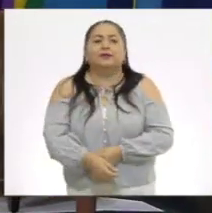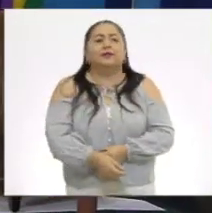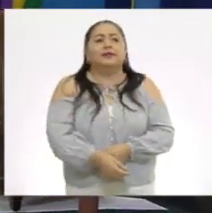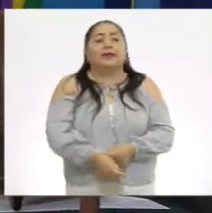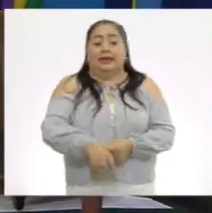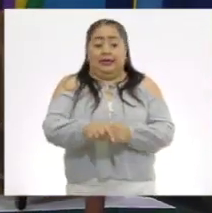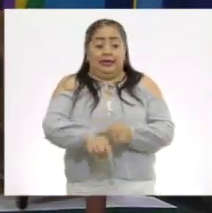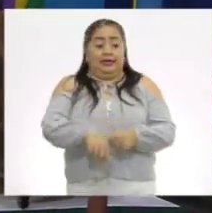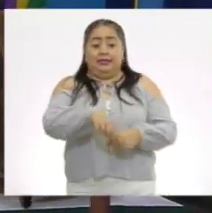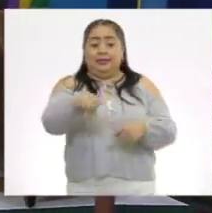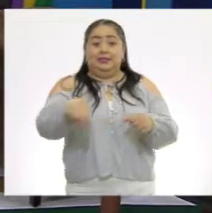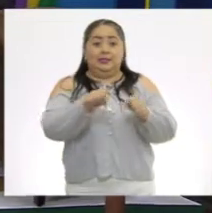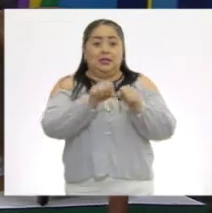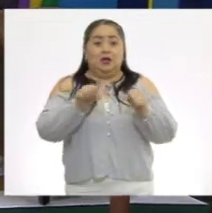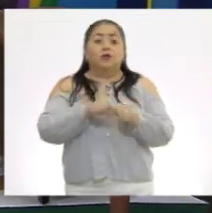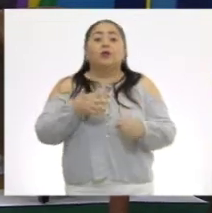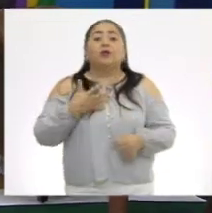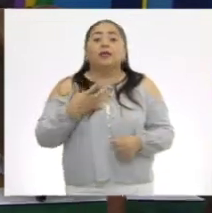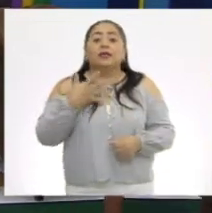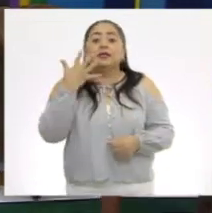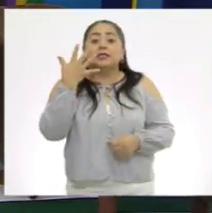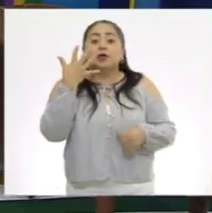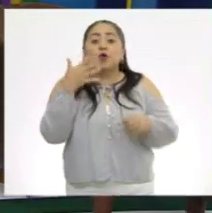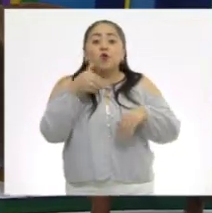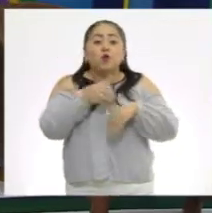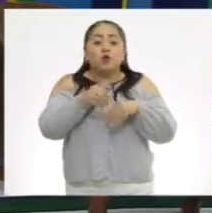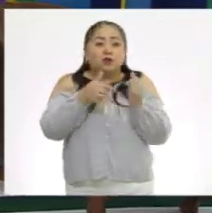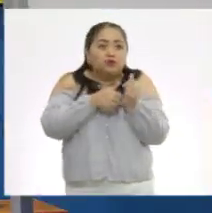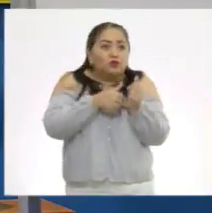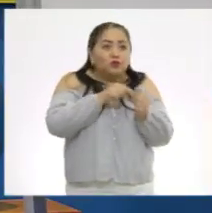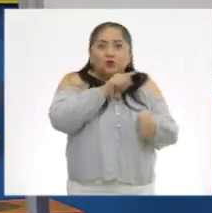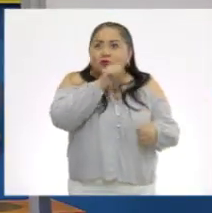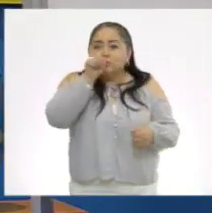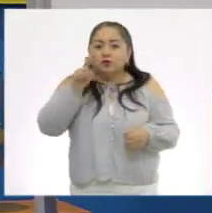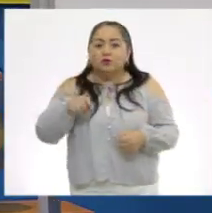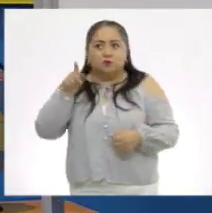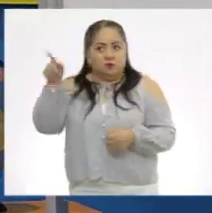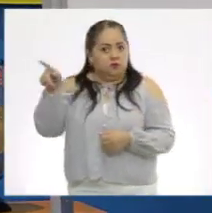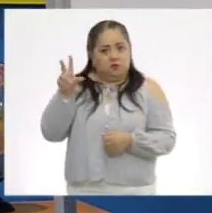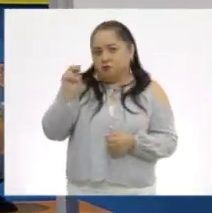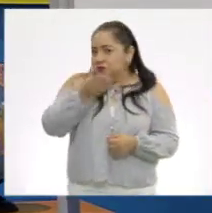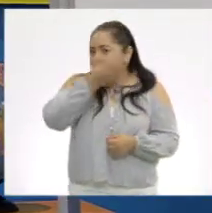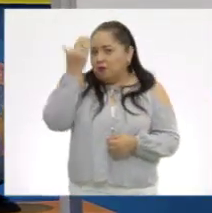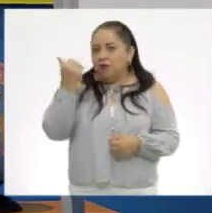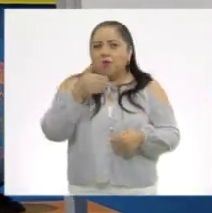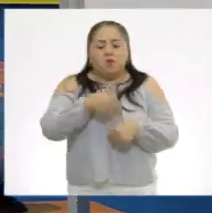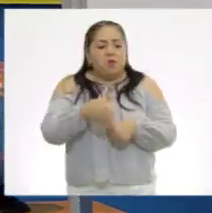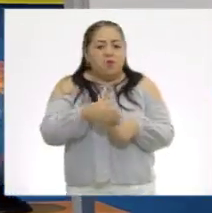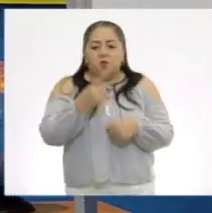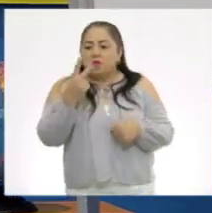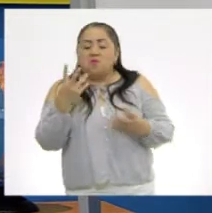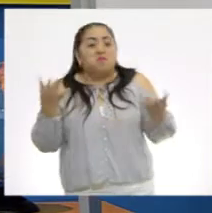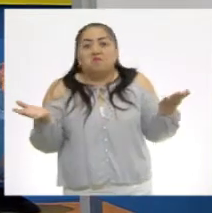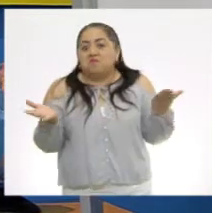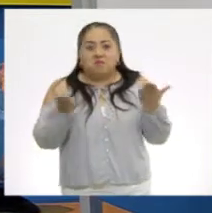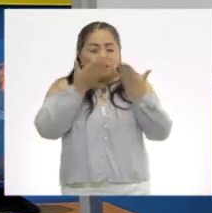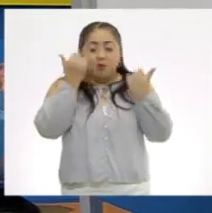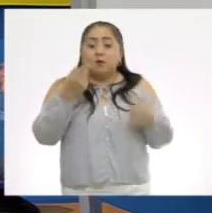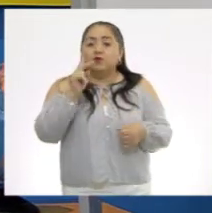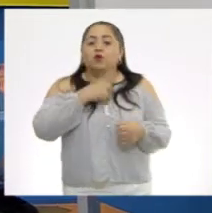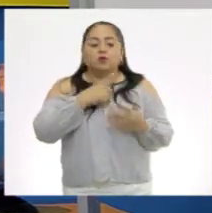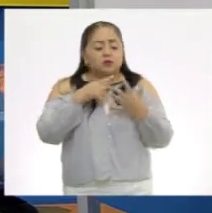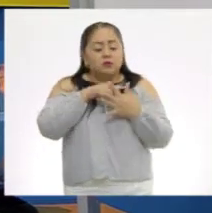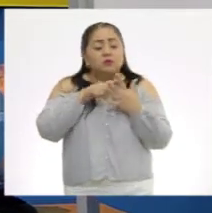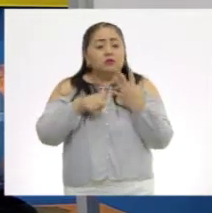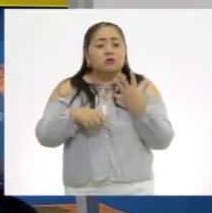este salón tengo cinco números escondidos. Tú no sabes qué números son, ¿de acuerdo? Los niños